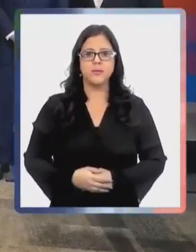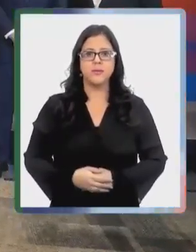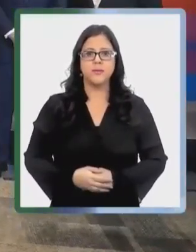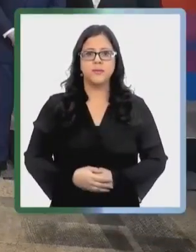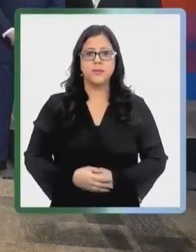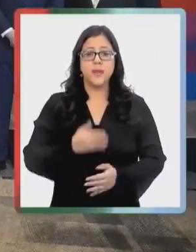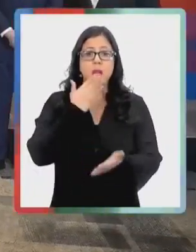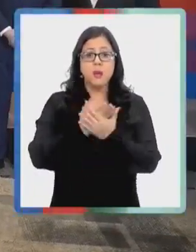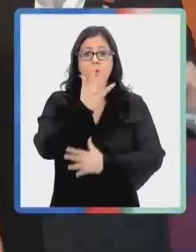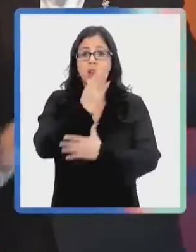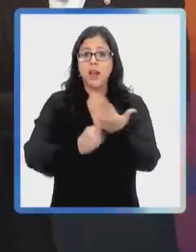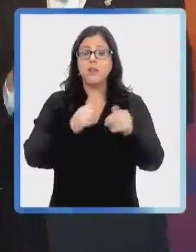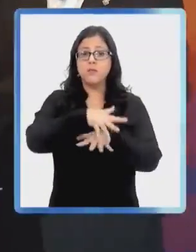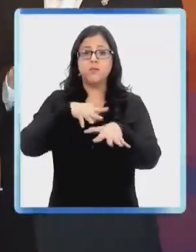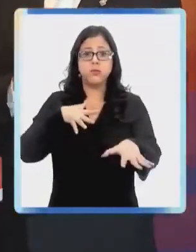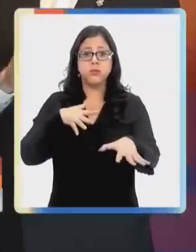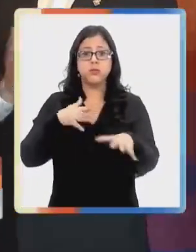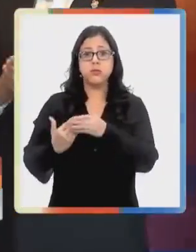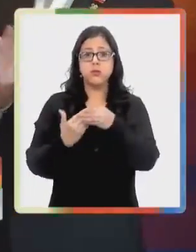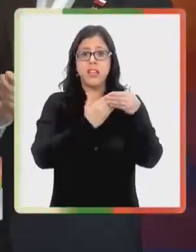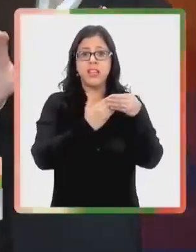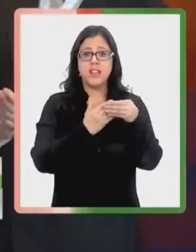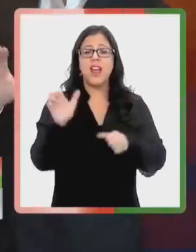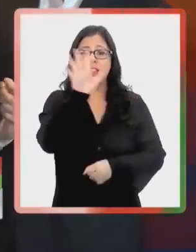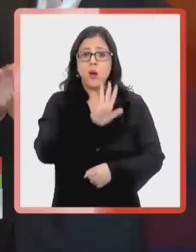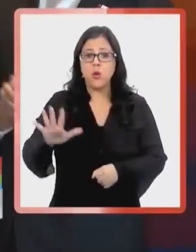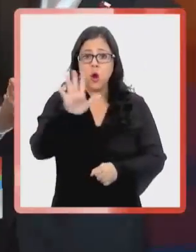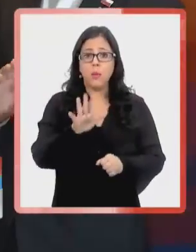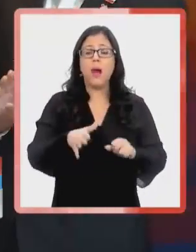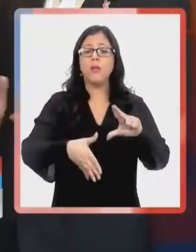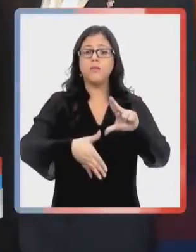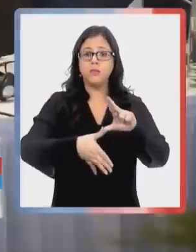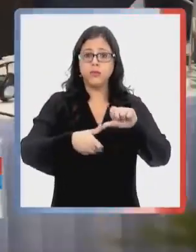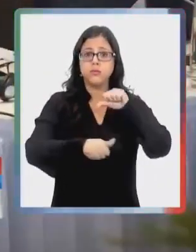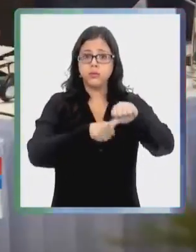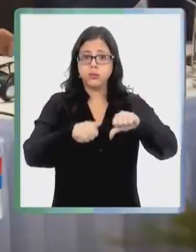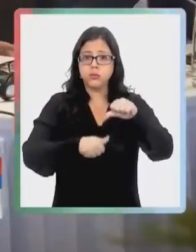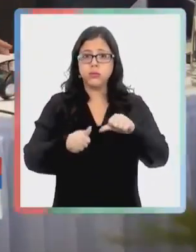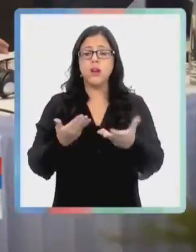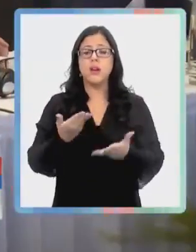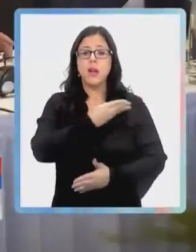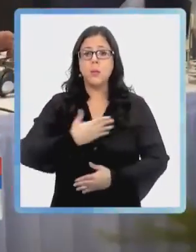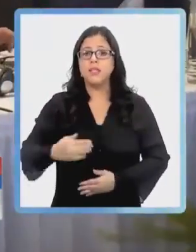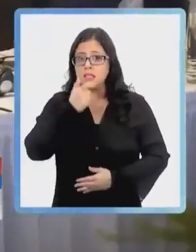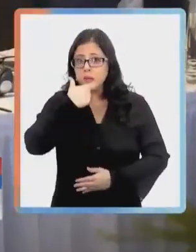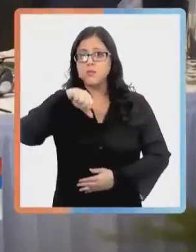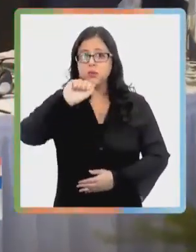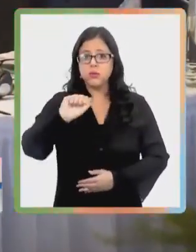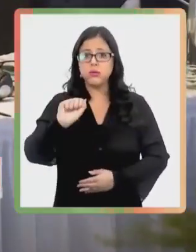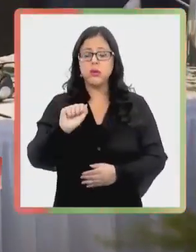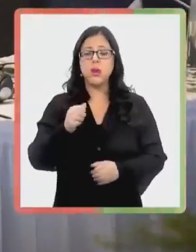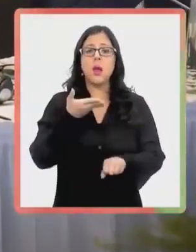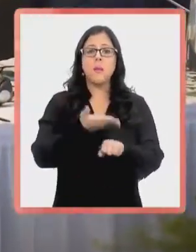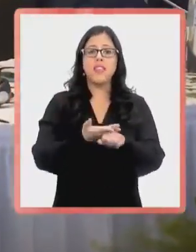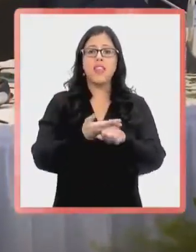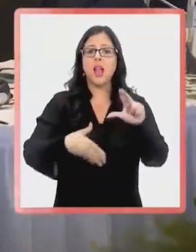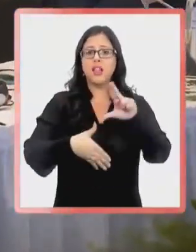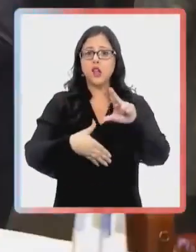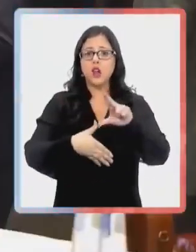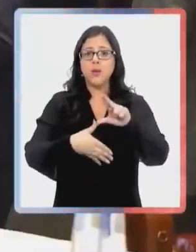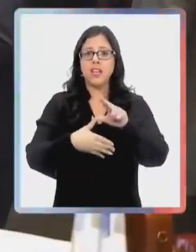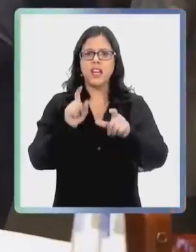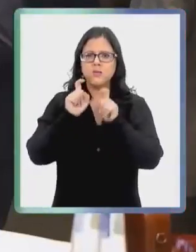Al cierre de la cumbre de líderes de Europa, América Latina y el Caribe, el mandatario chileno llamaba a Latinoamérica a condenar con